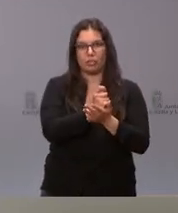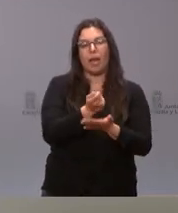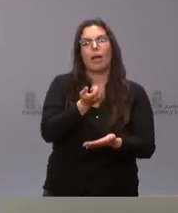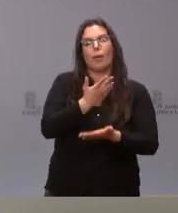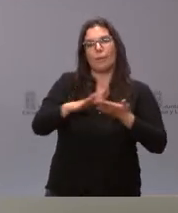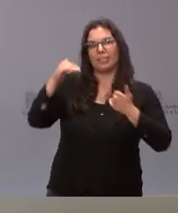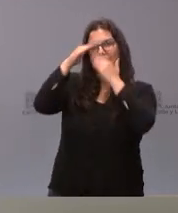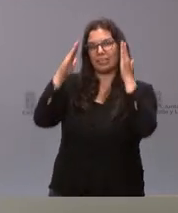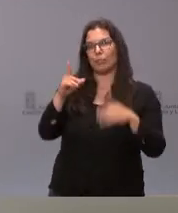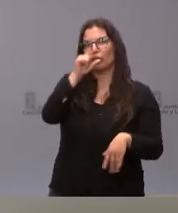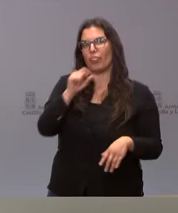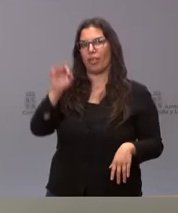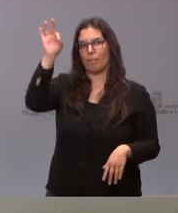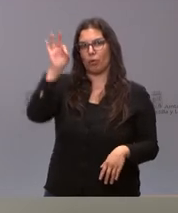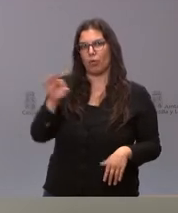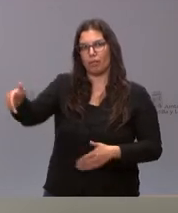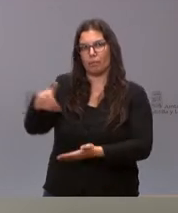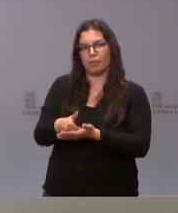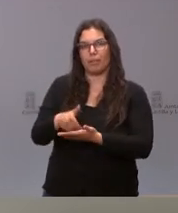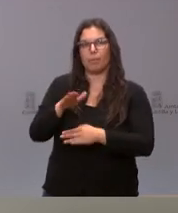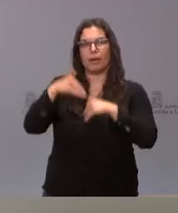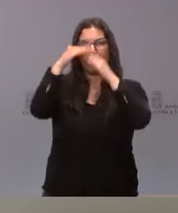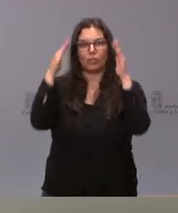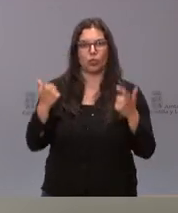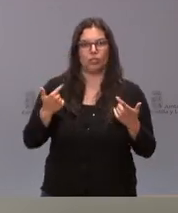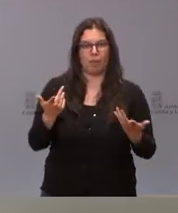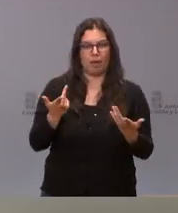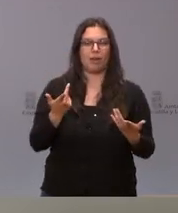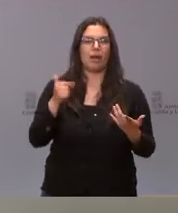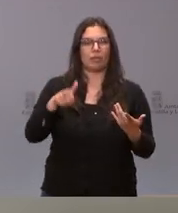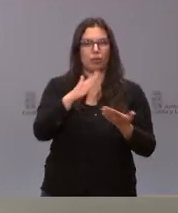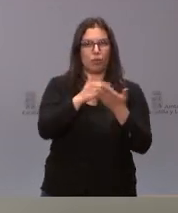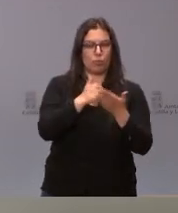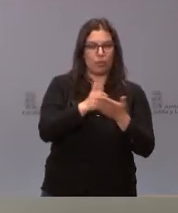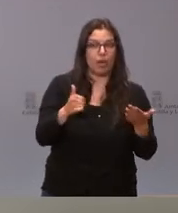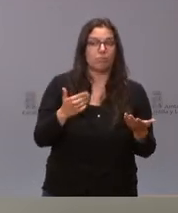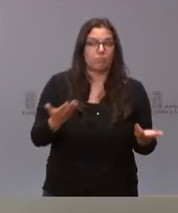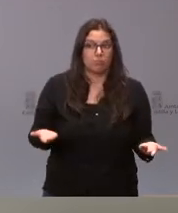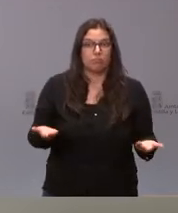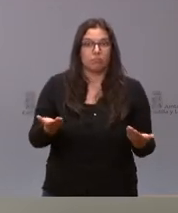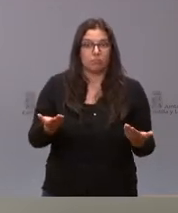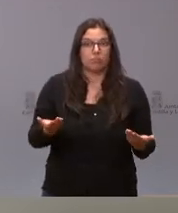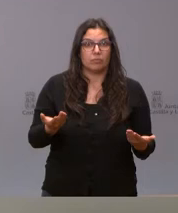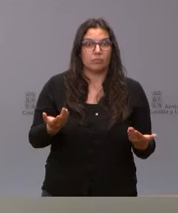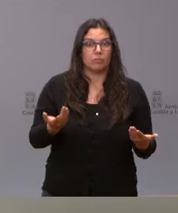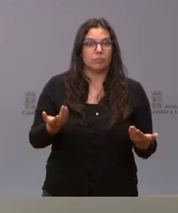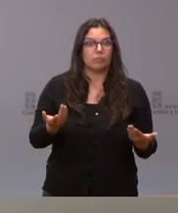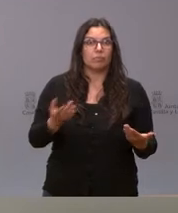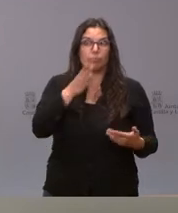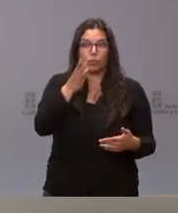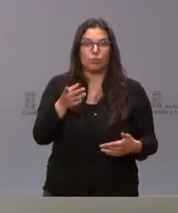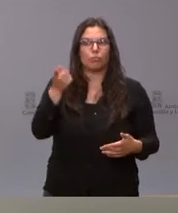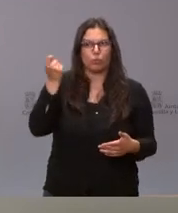atendemos al 100% de la demanda de la atención temprana en nuestra comunidad autónoma y para ello contamos con un buen número de